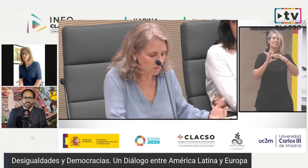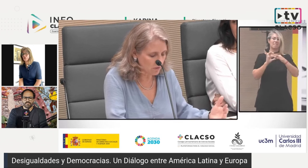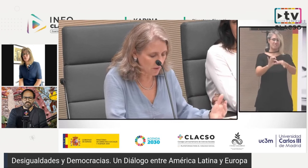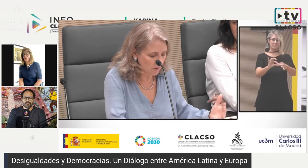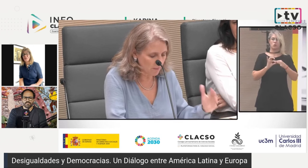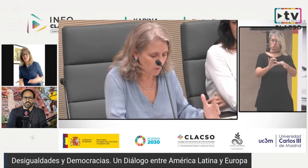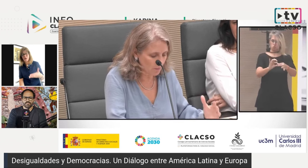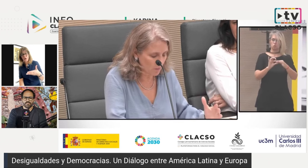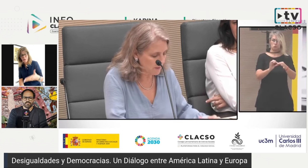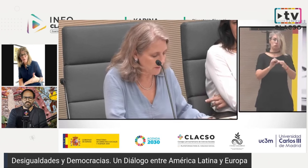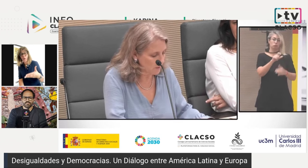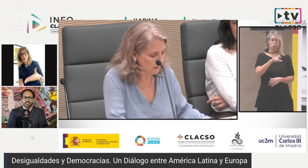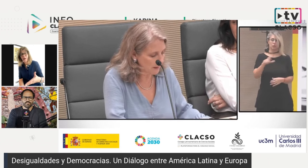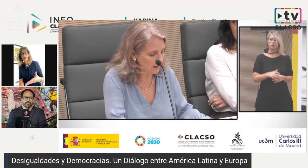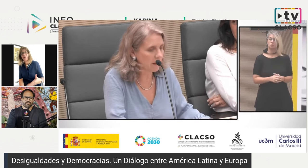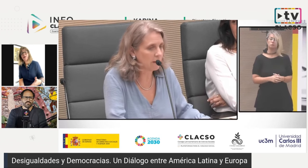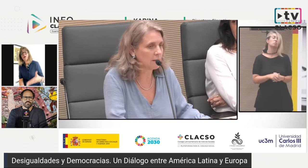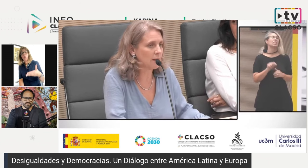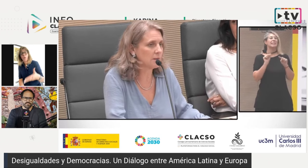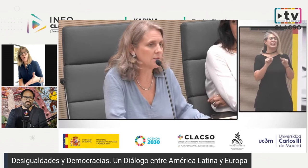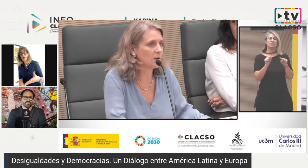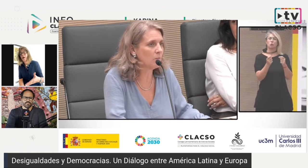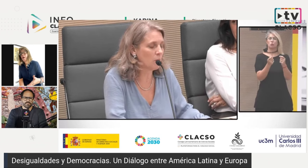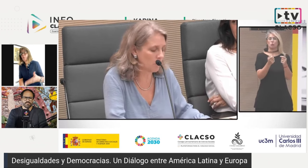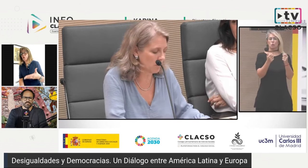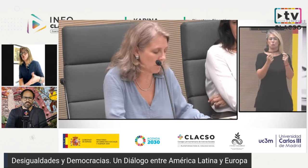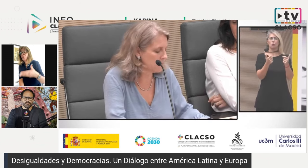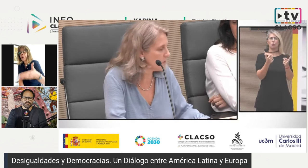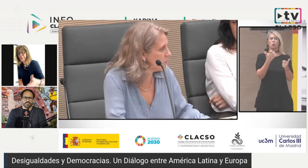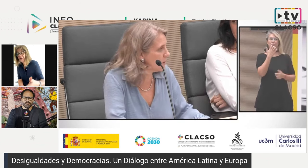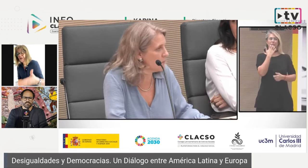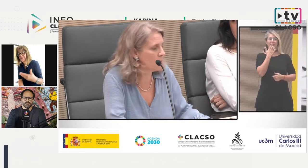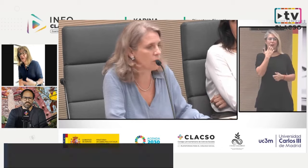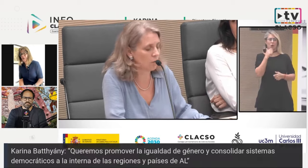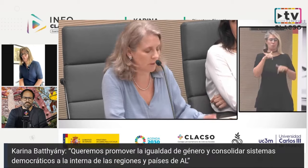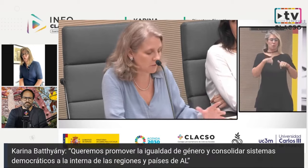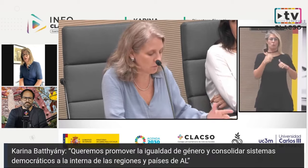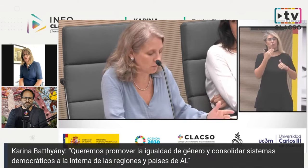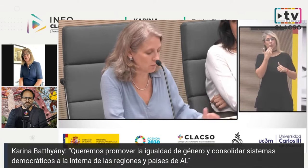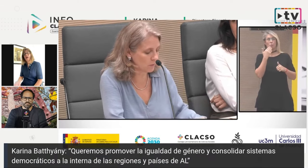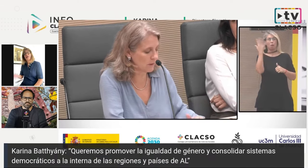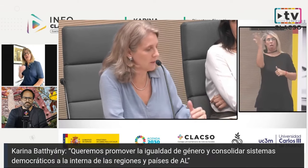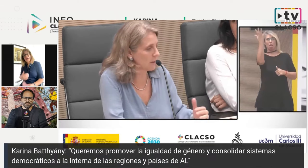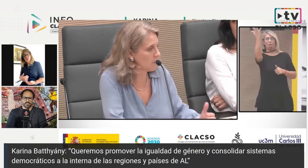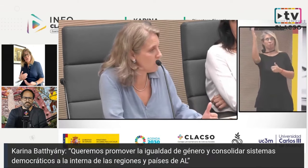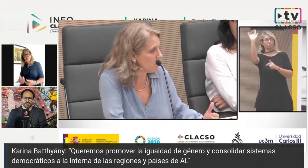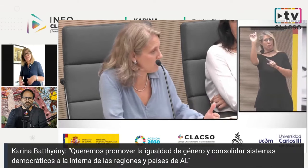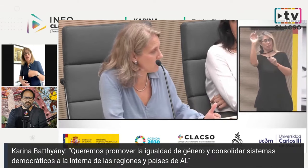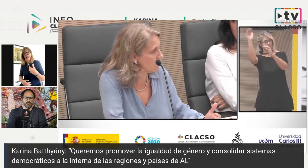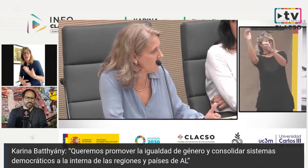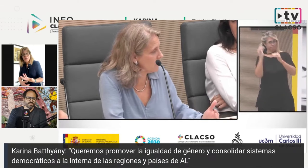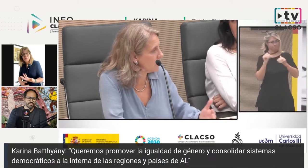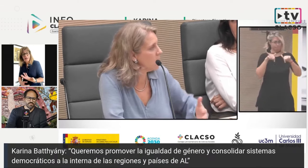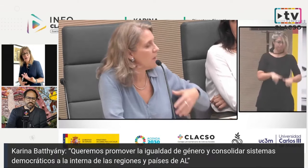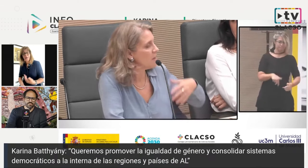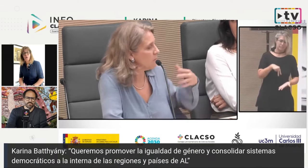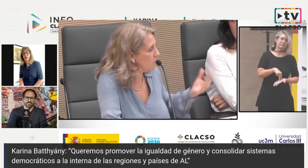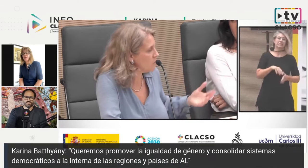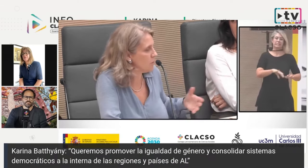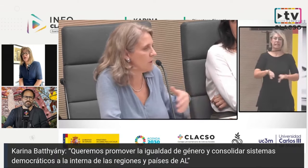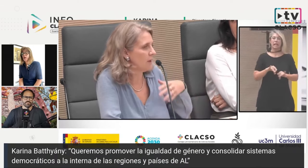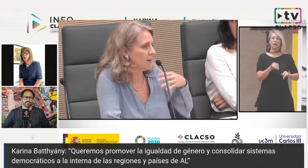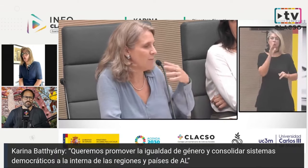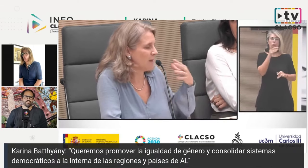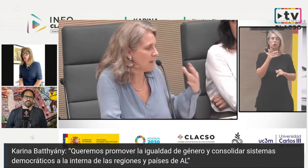de nuestras sociedades, sino que debemos verla como una posible amenaza a la democracia y, a su vez, analizar la